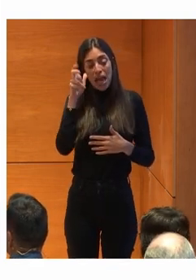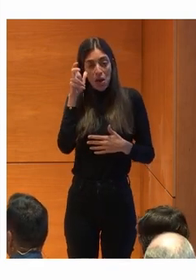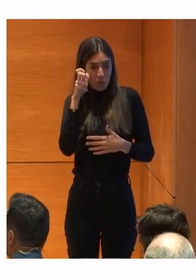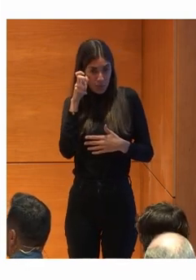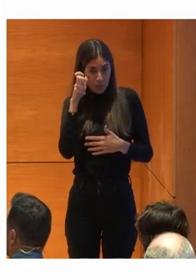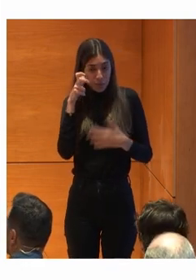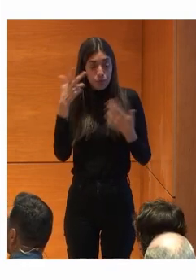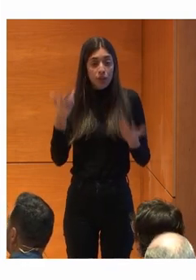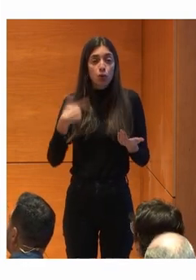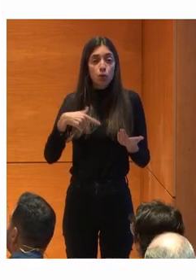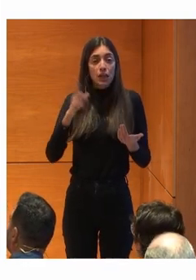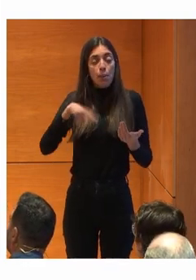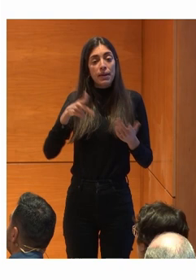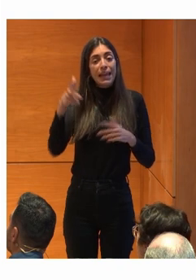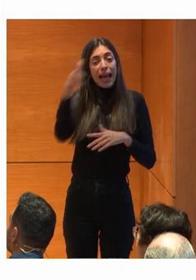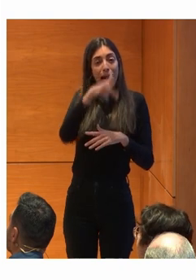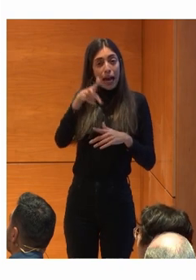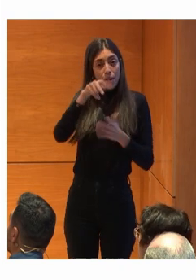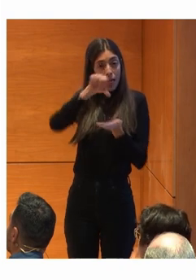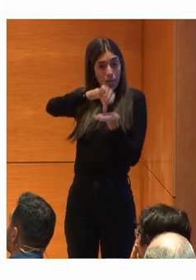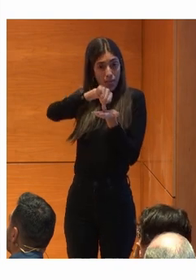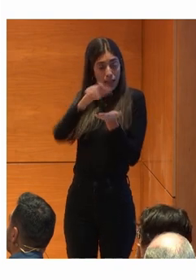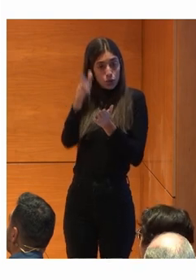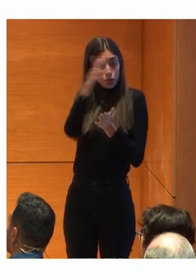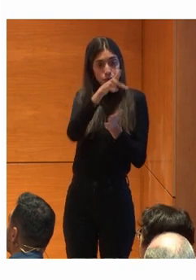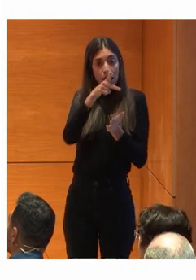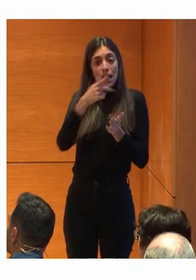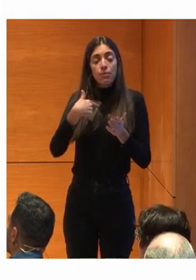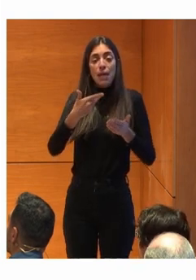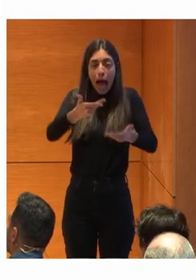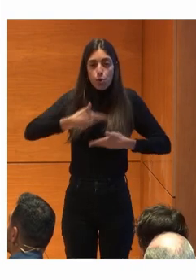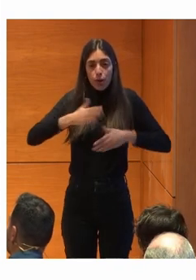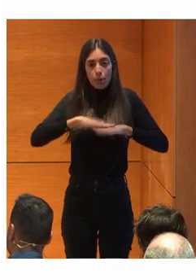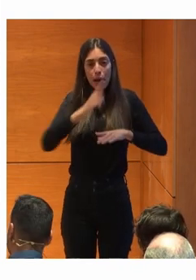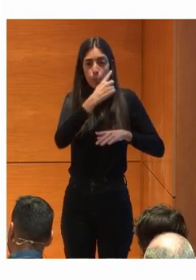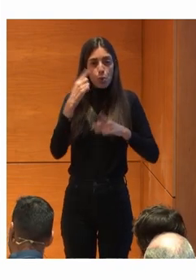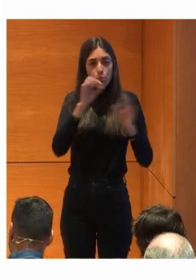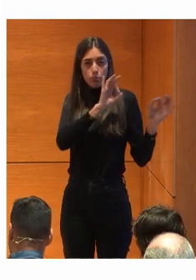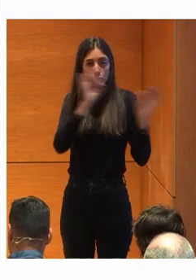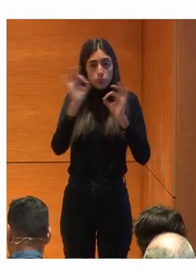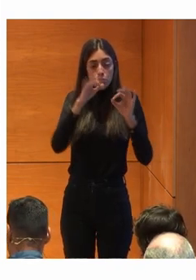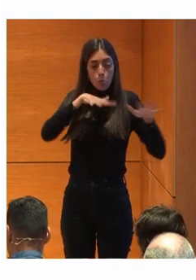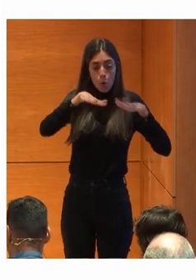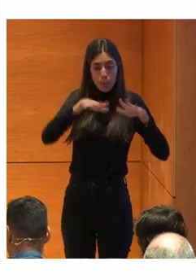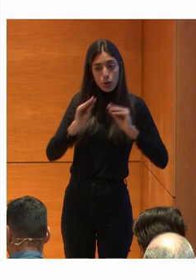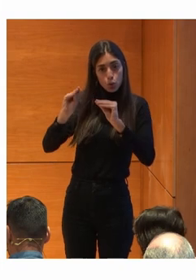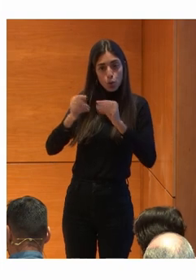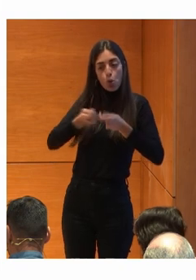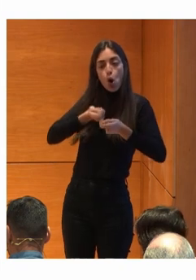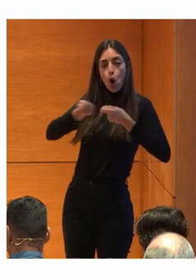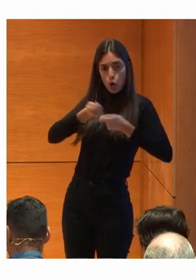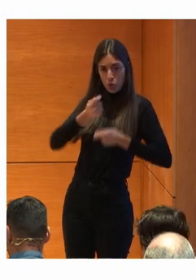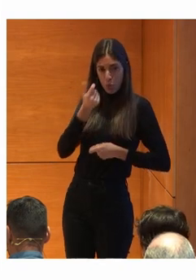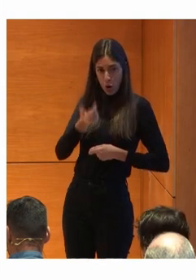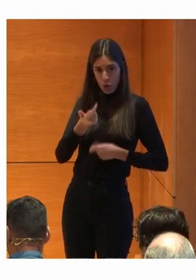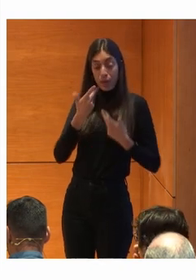una cámara central Que nos ayuda A sincronizar Los movimientos oculares Vale Entonces Al final Con esto